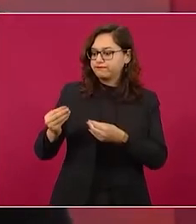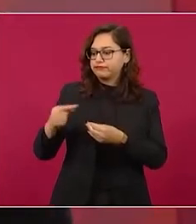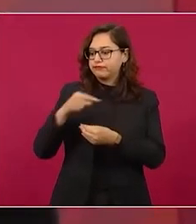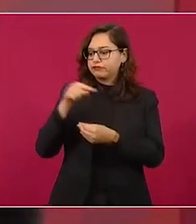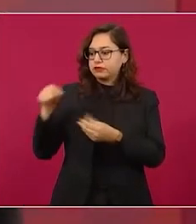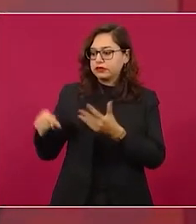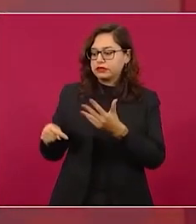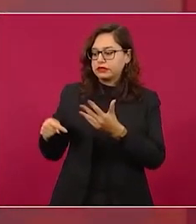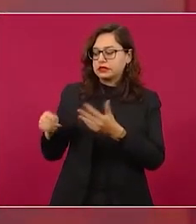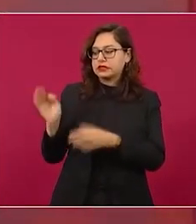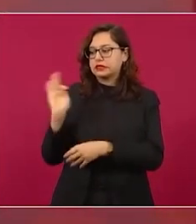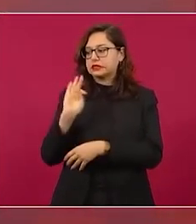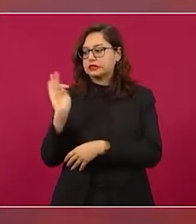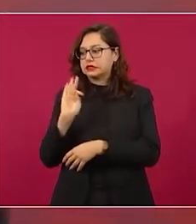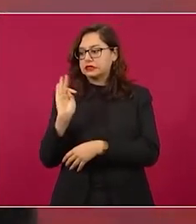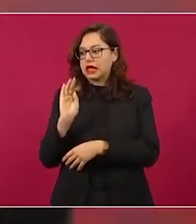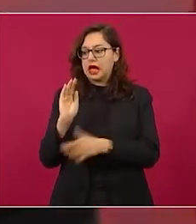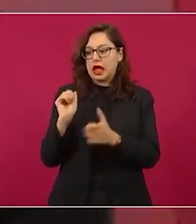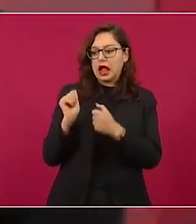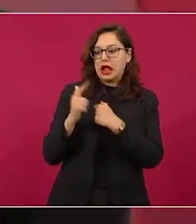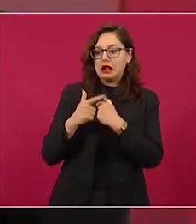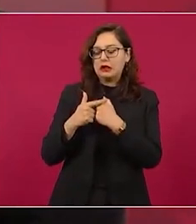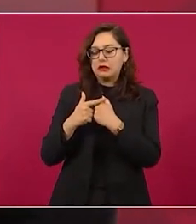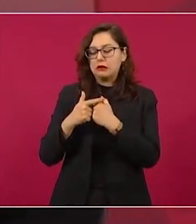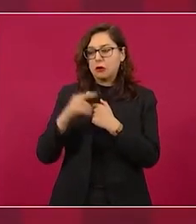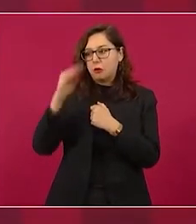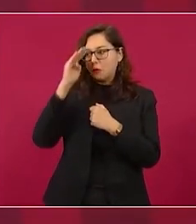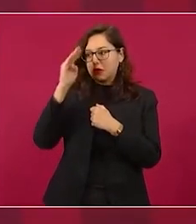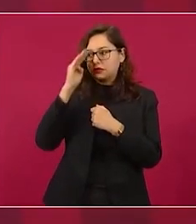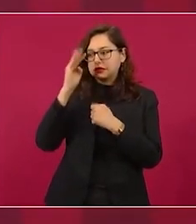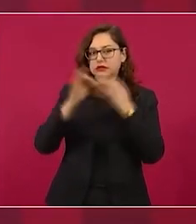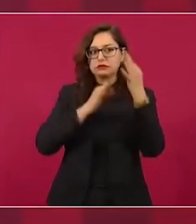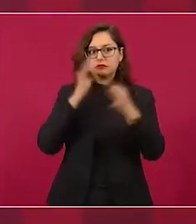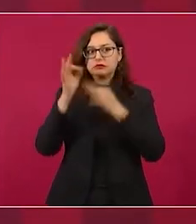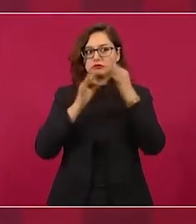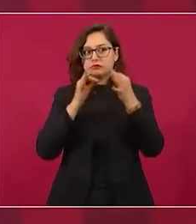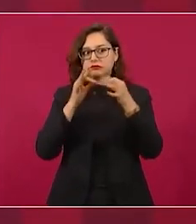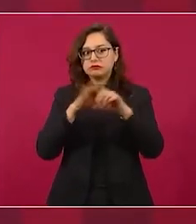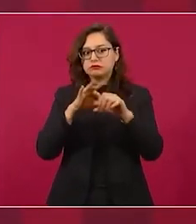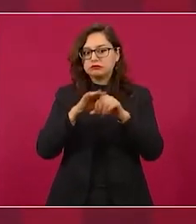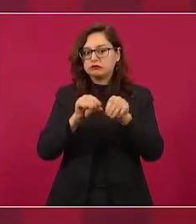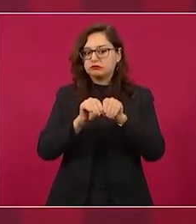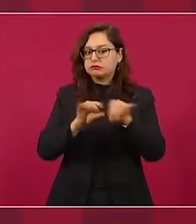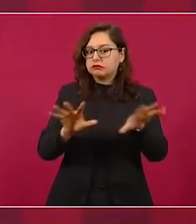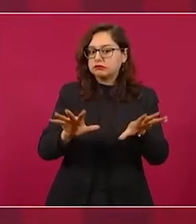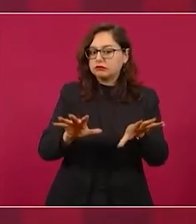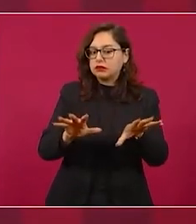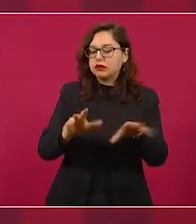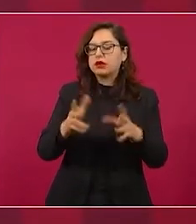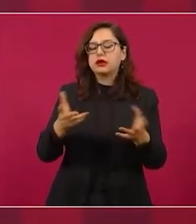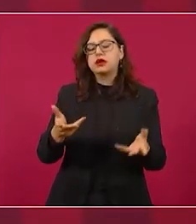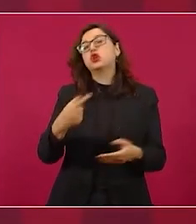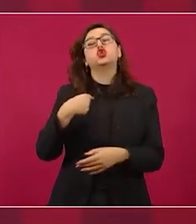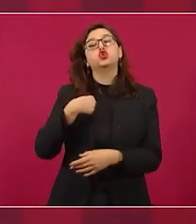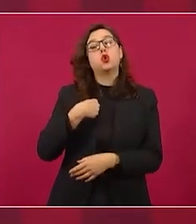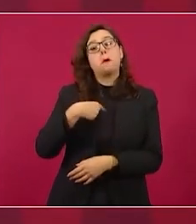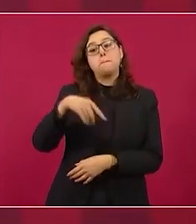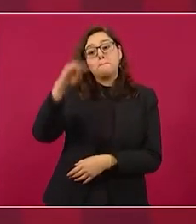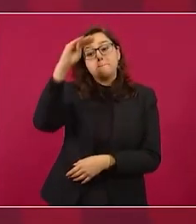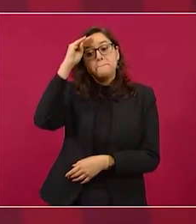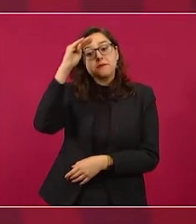debería acotarse lo de propaganda a